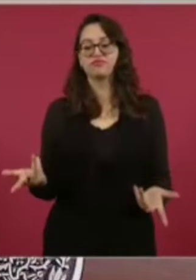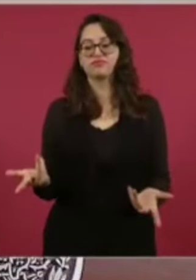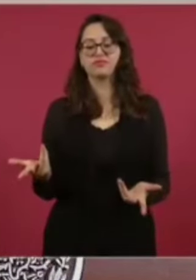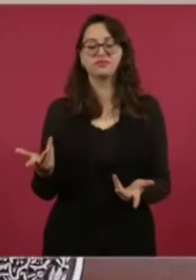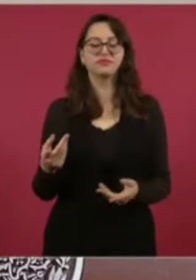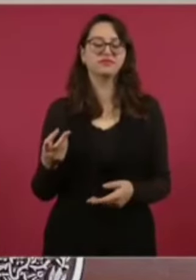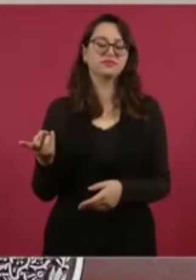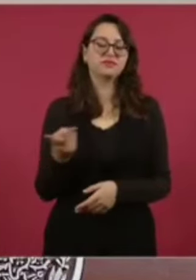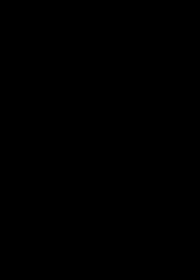votos.